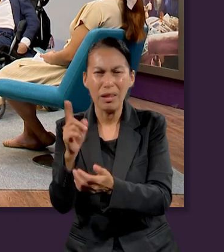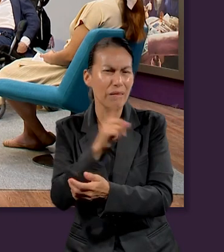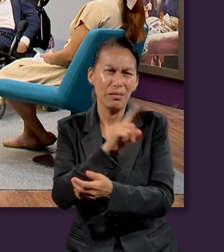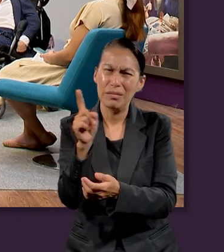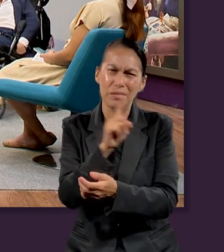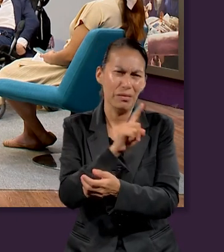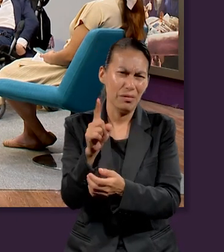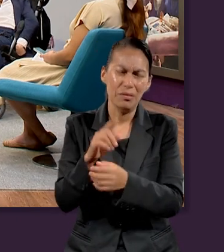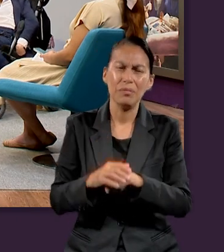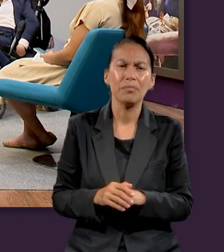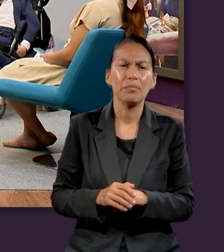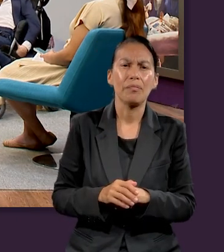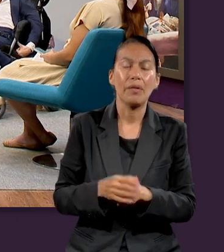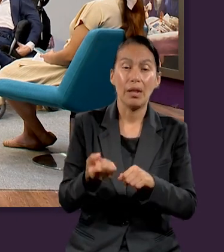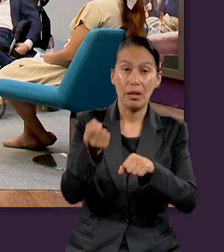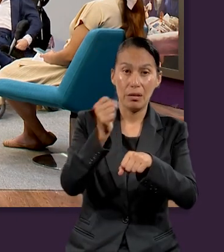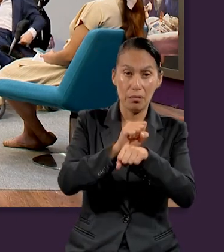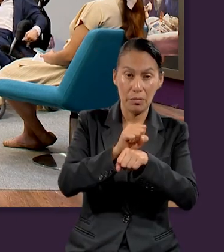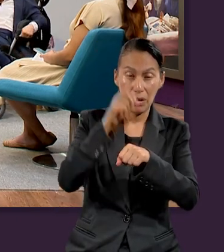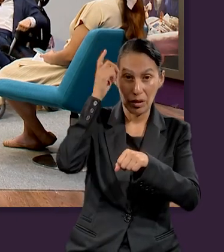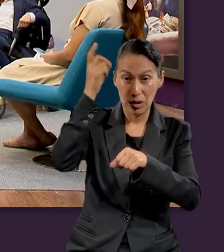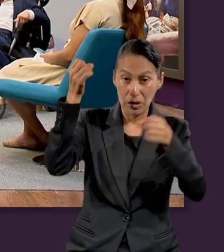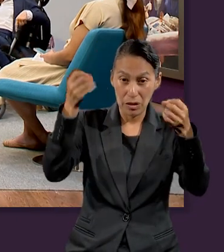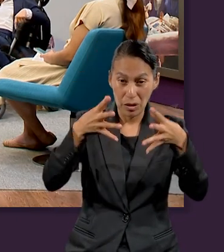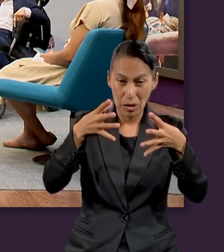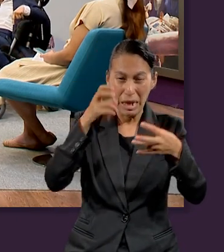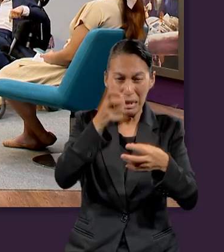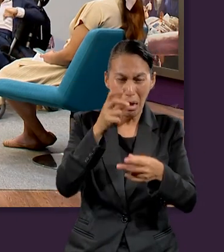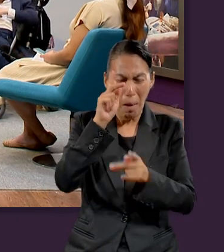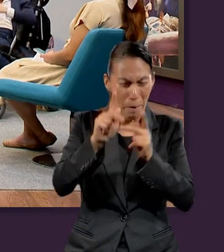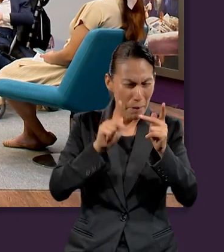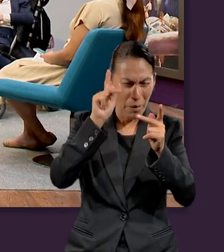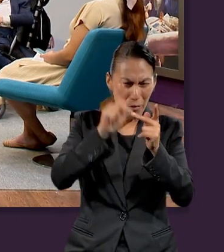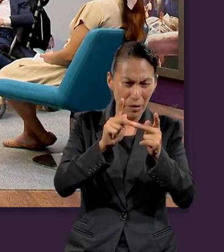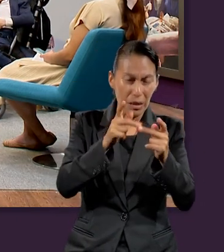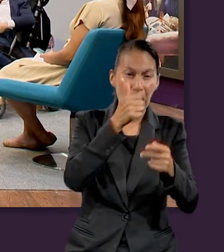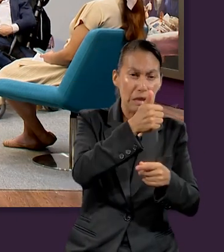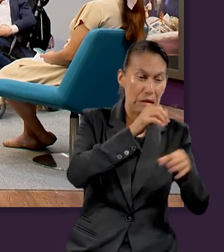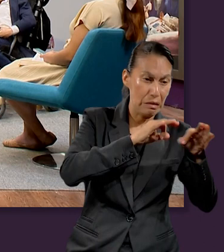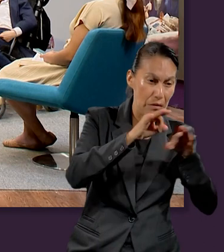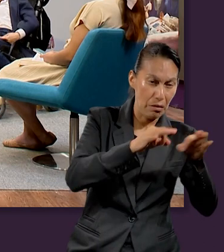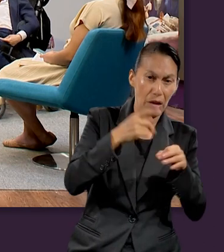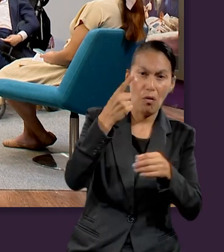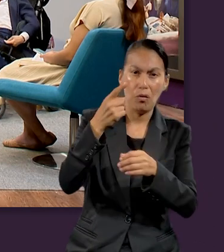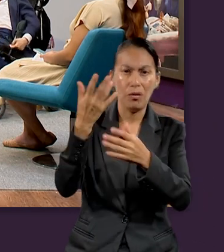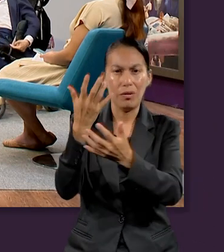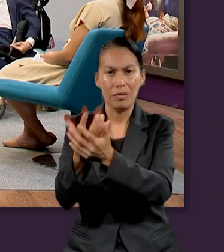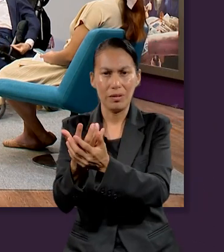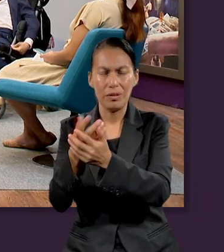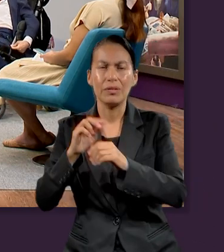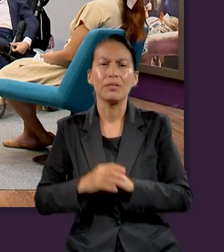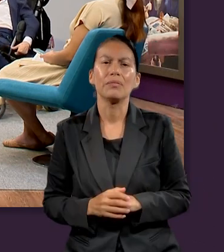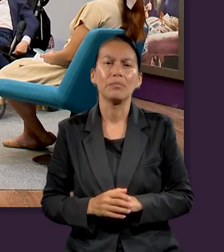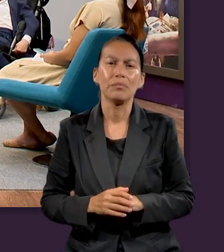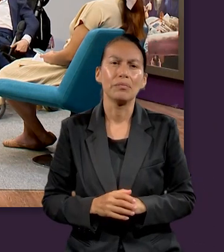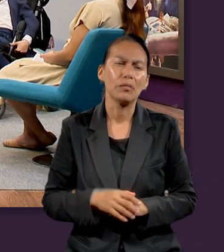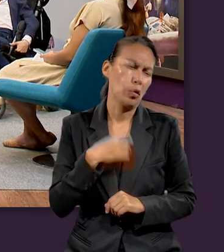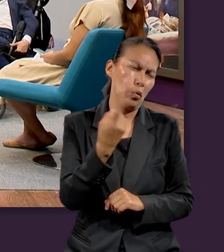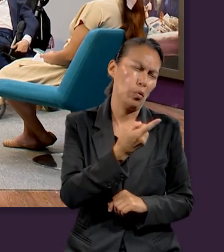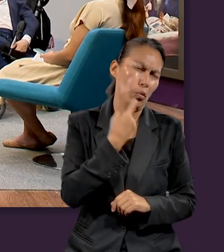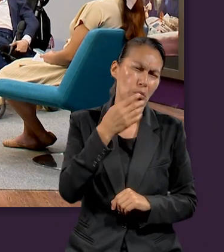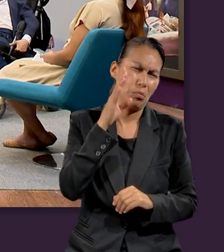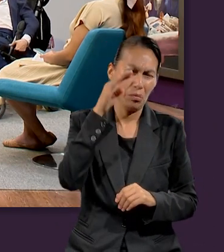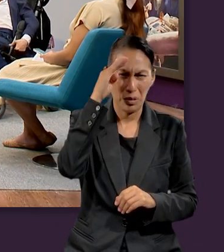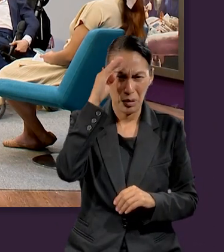no, no. La semana que el Señor creó la hizo perfecta y la hizo para nosotros, de acuerdo a las opiniones que hemos